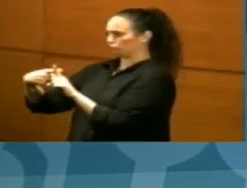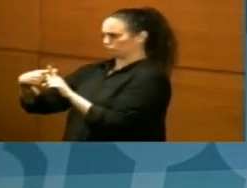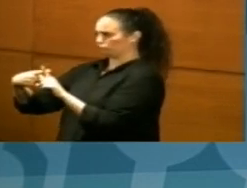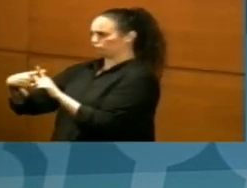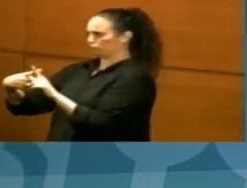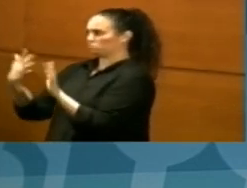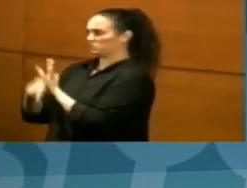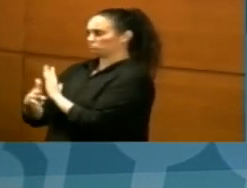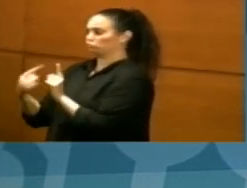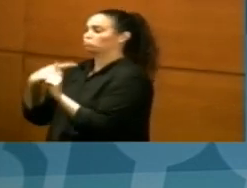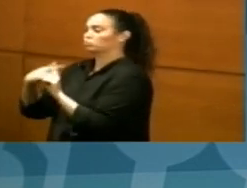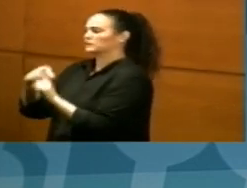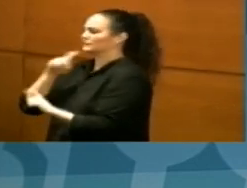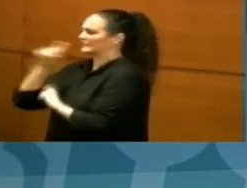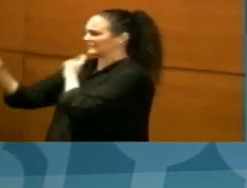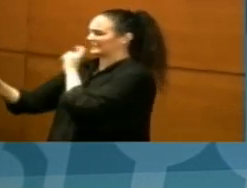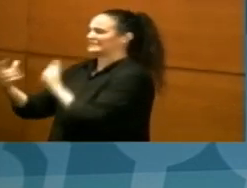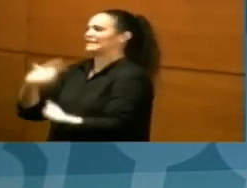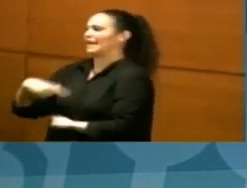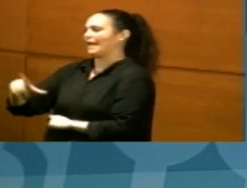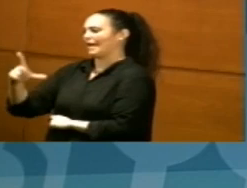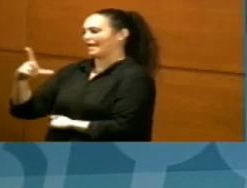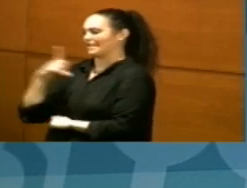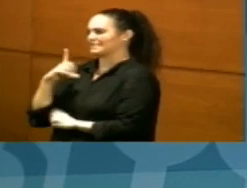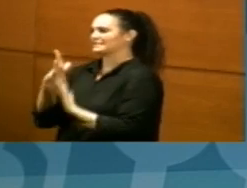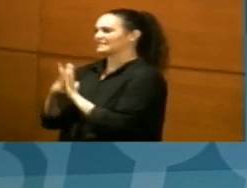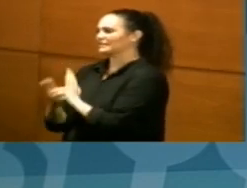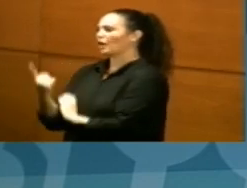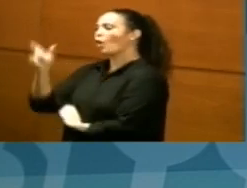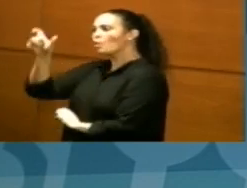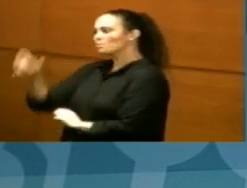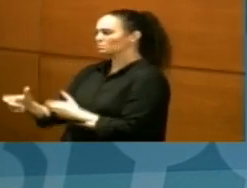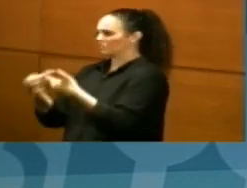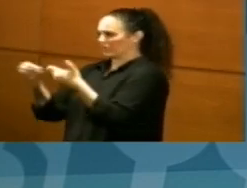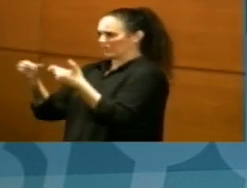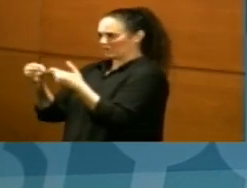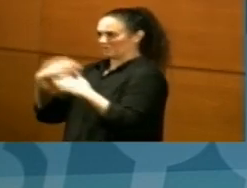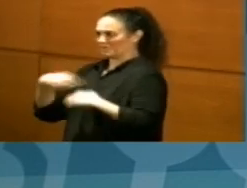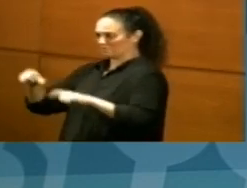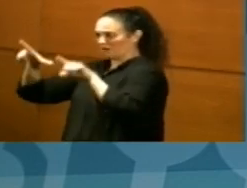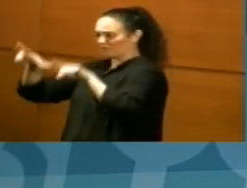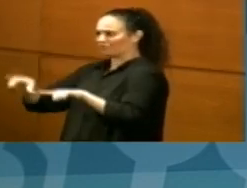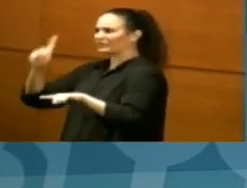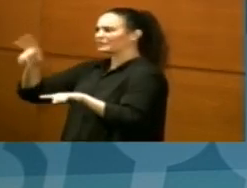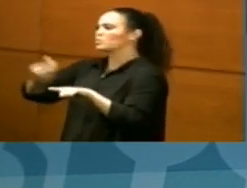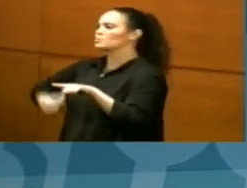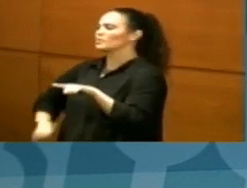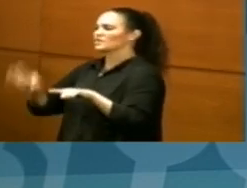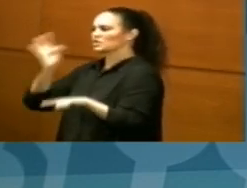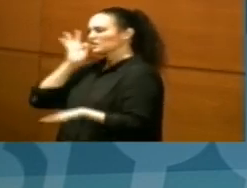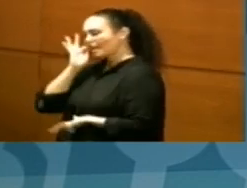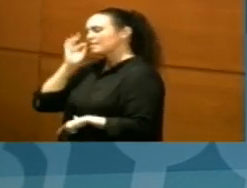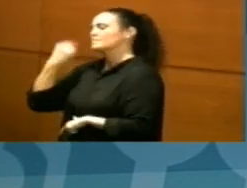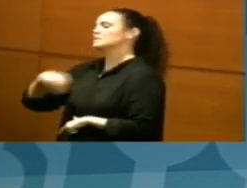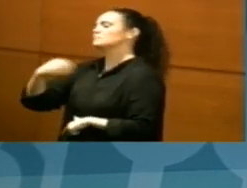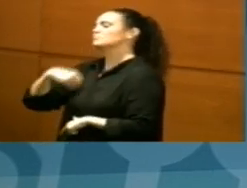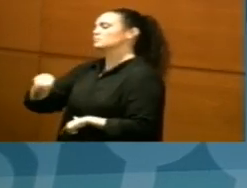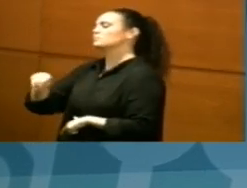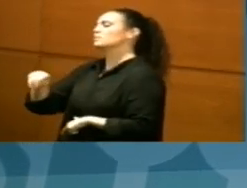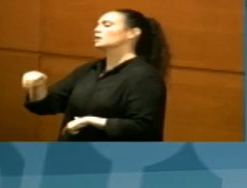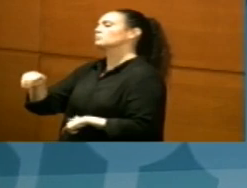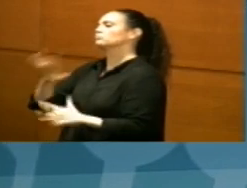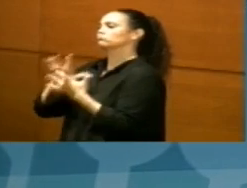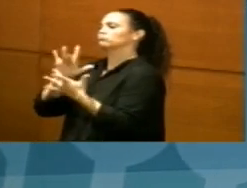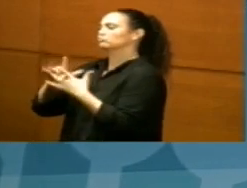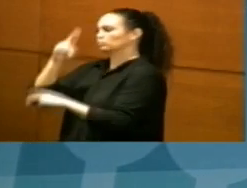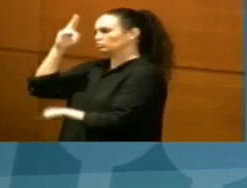informado anteriormente ayer. Se trata de un paciente de la misma planta, así como una profesional de la misma planta de hospitalización que el primer paciente